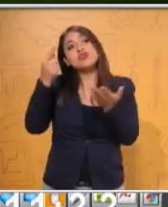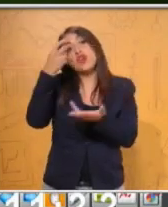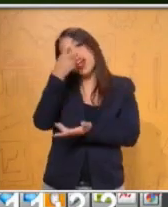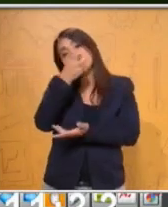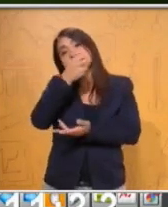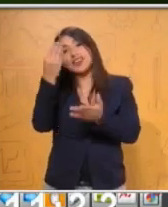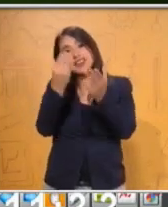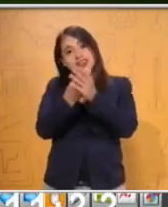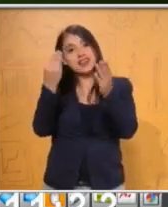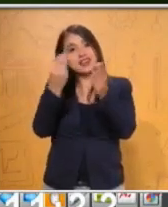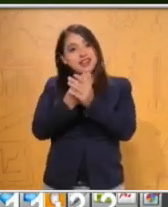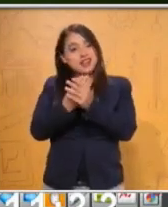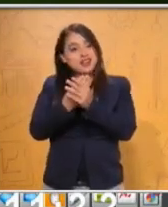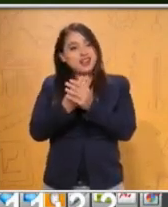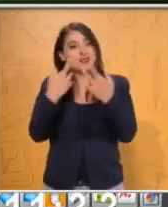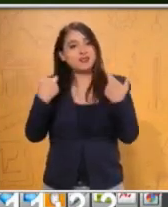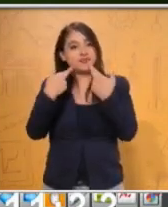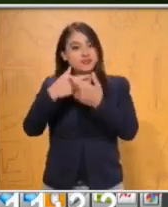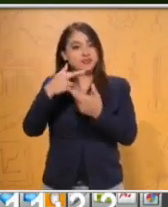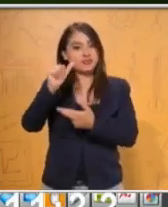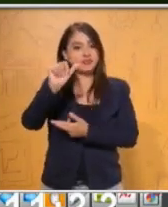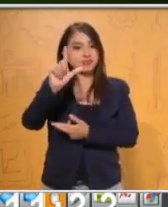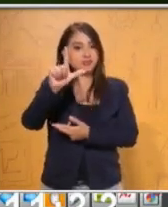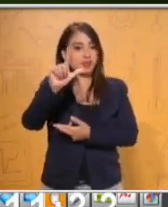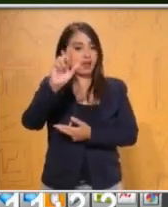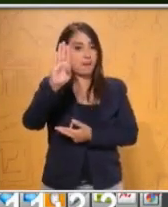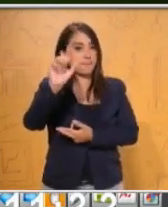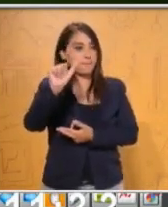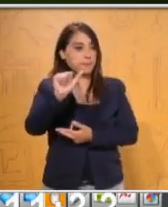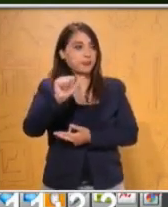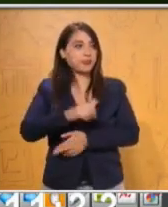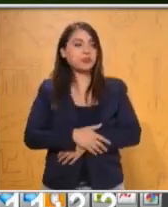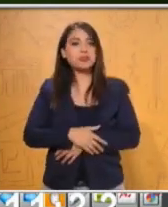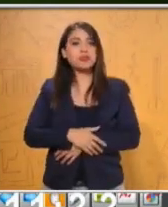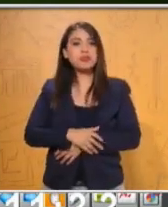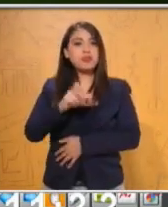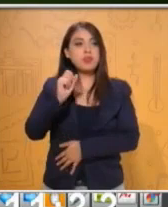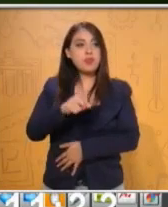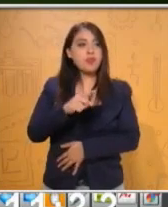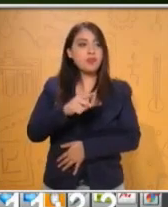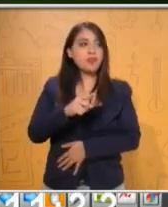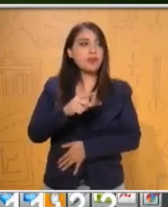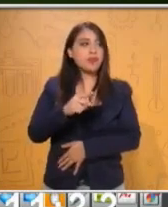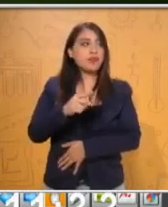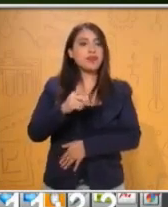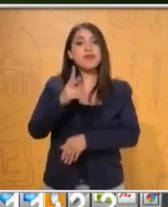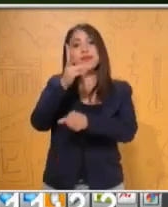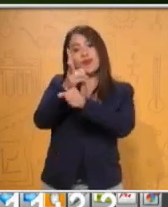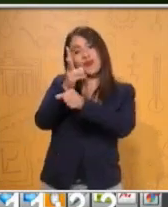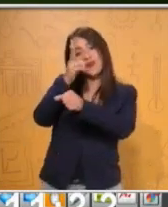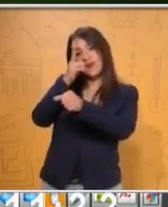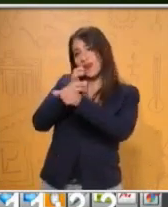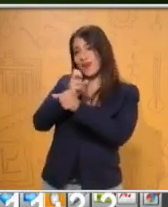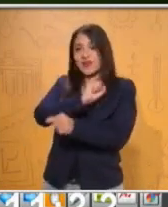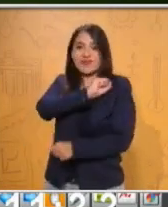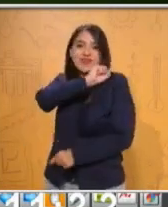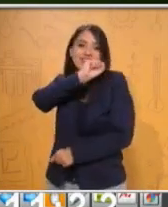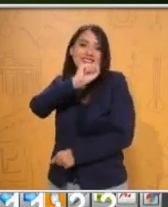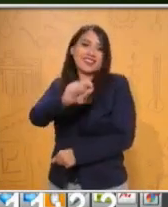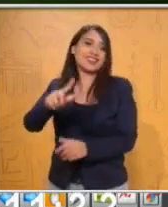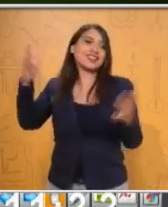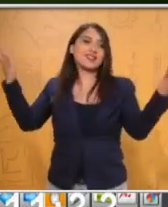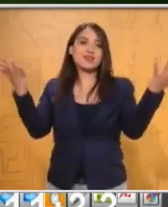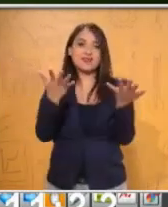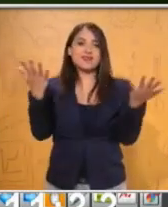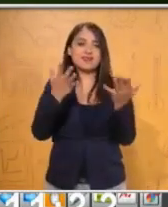esta clase. Así es, maestra, es correcto. Tenemos invitados muy especiales que van a participar en la dinámica